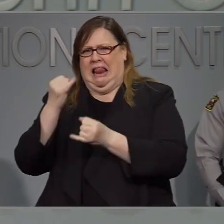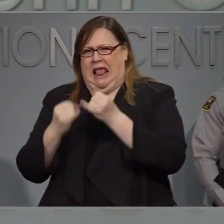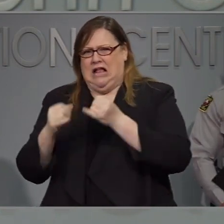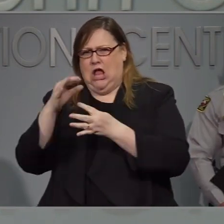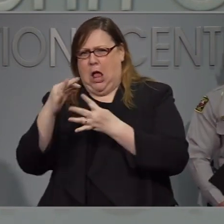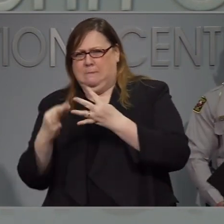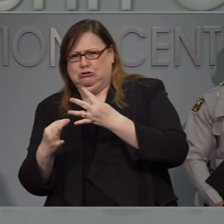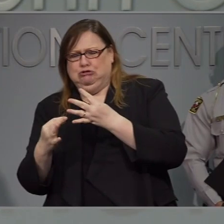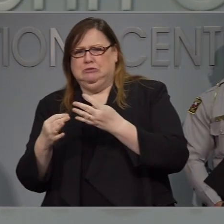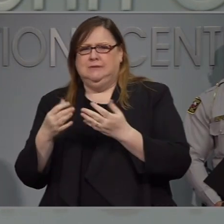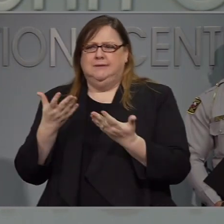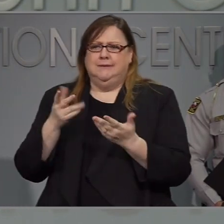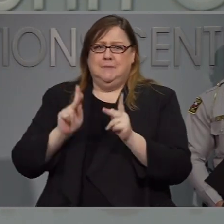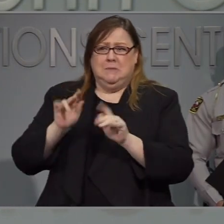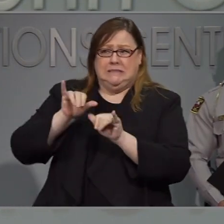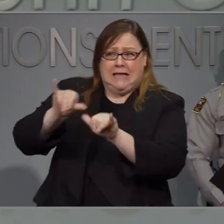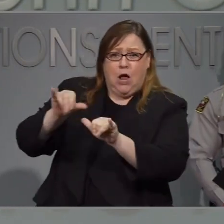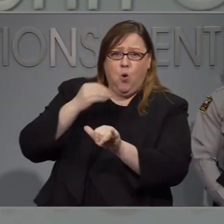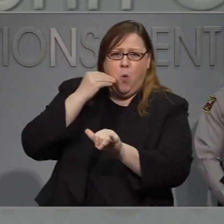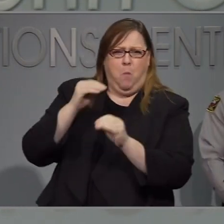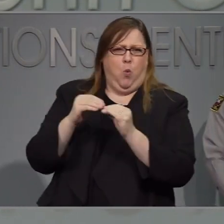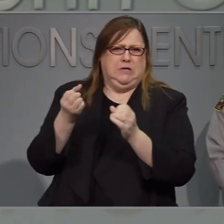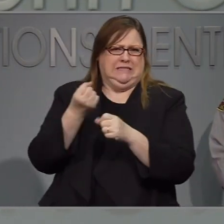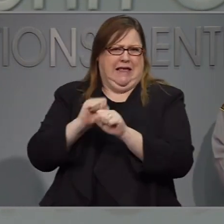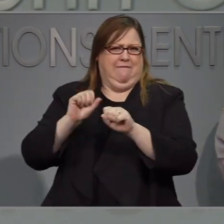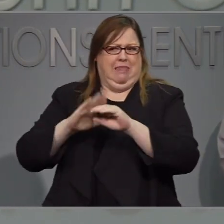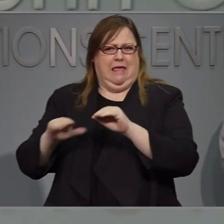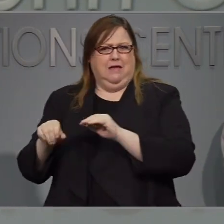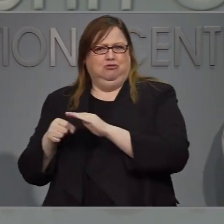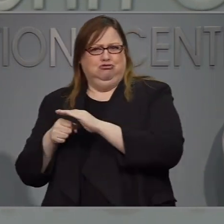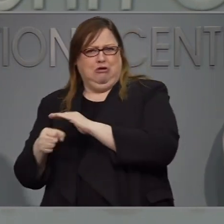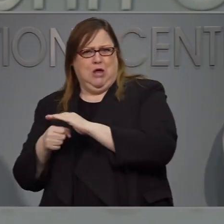que sea como su último recurso.